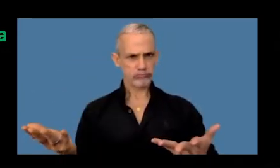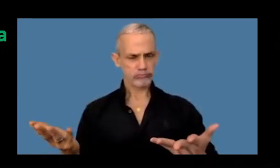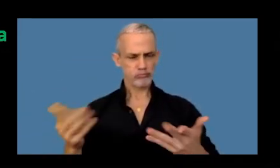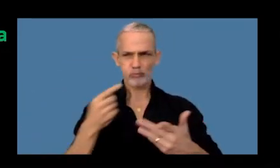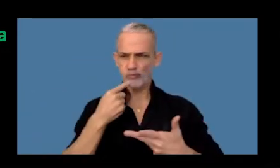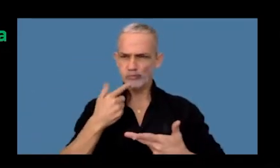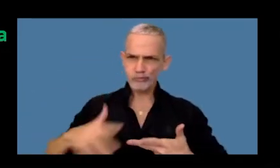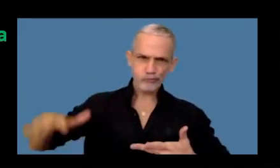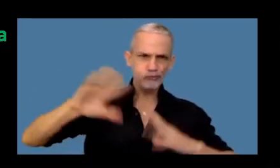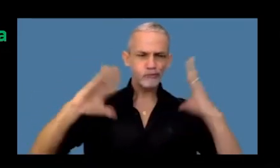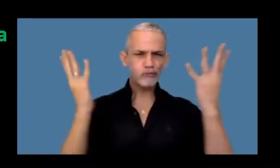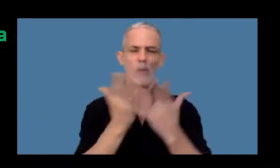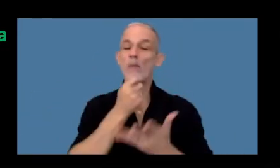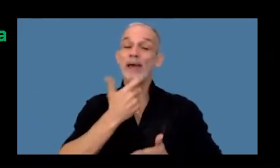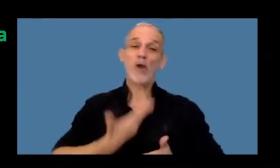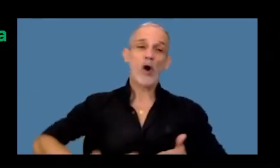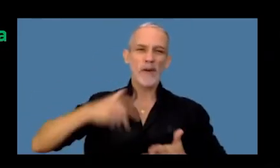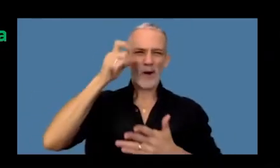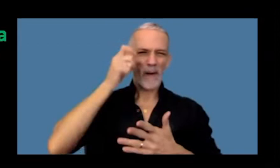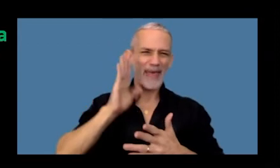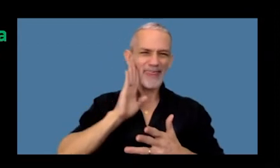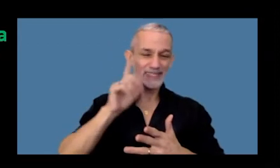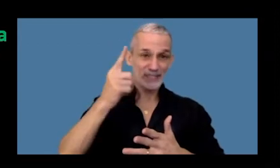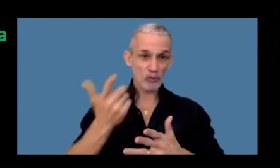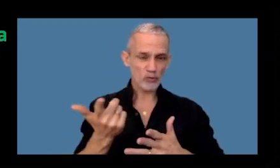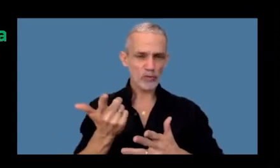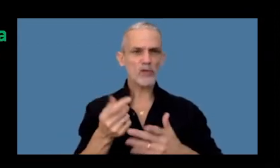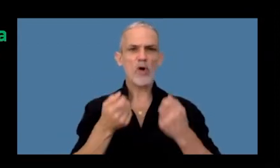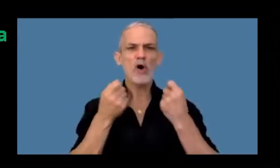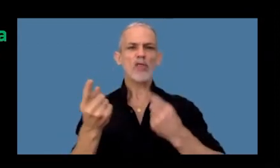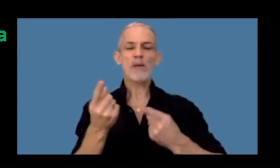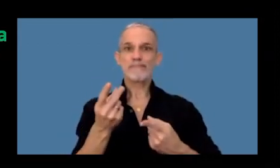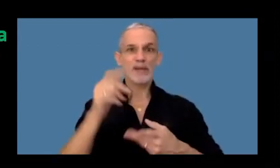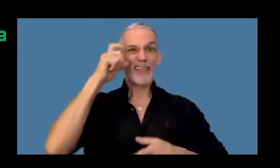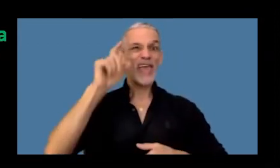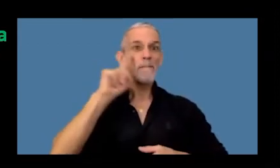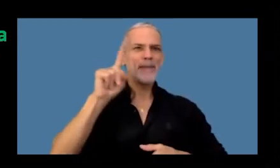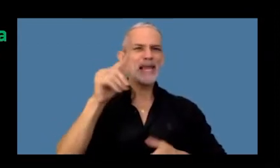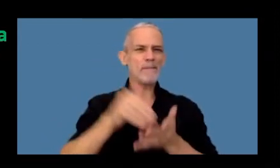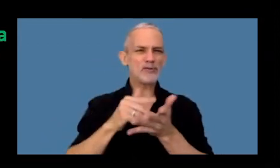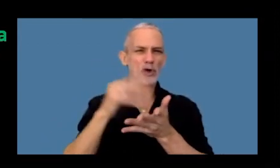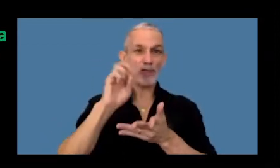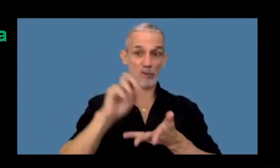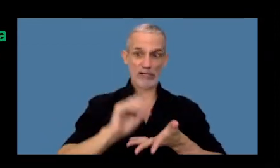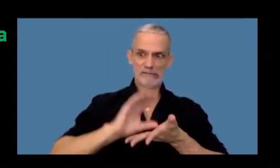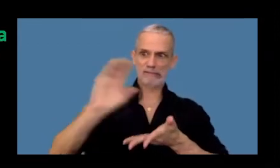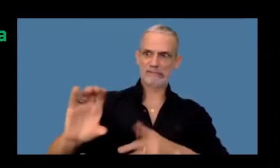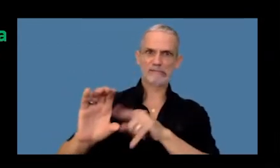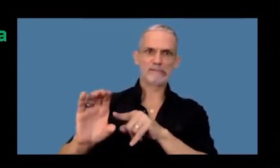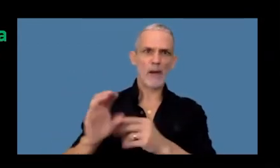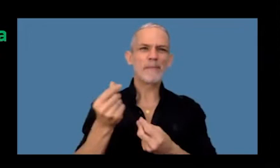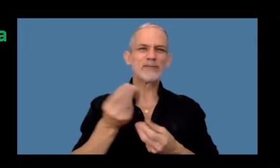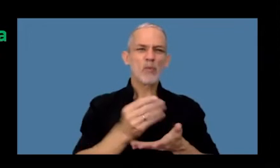por ejemplo el gobierno de Biden ha asignado 10.000 millones de dólares de partidas adicionales de